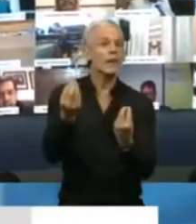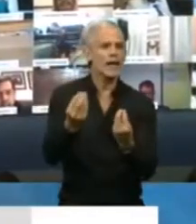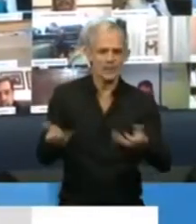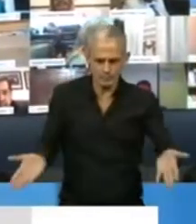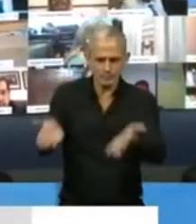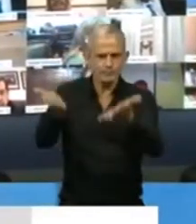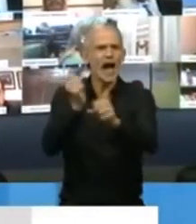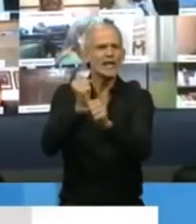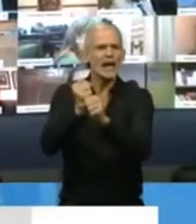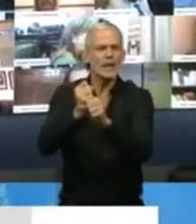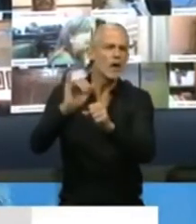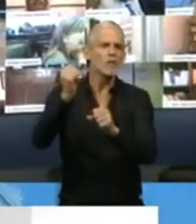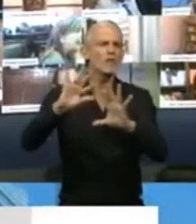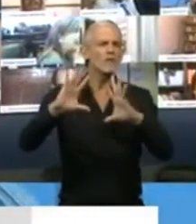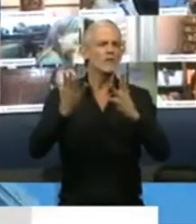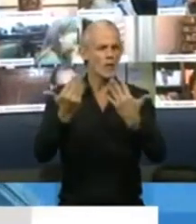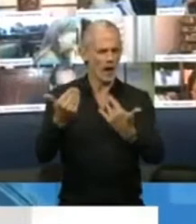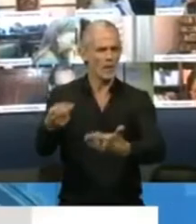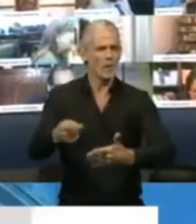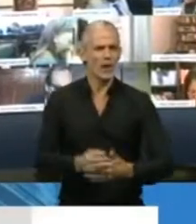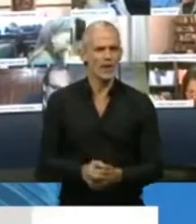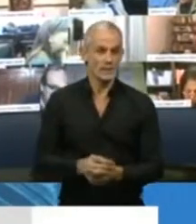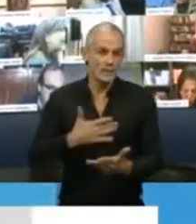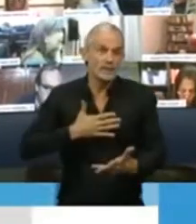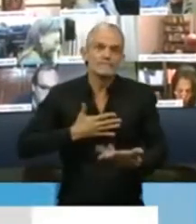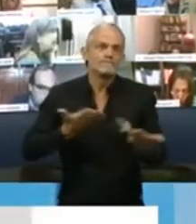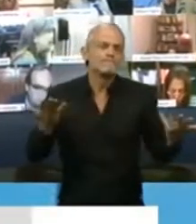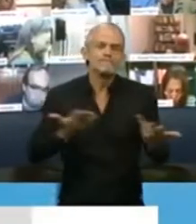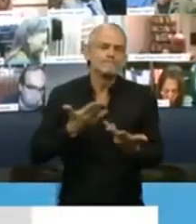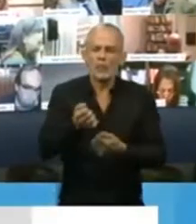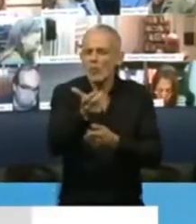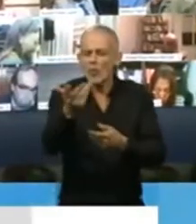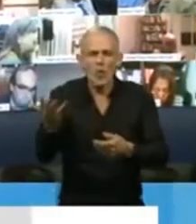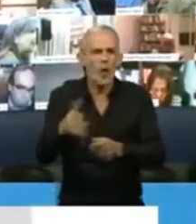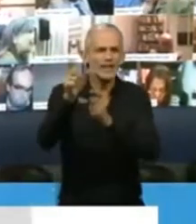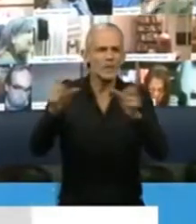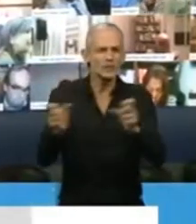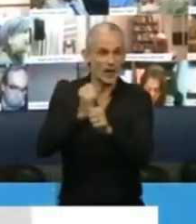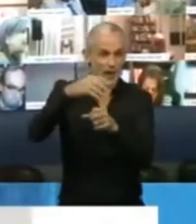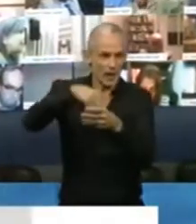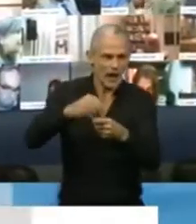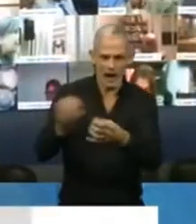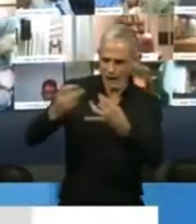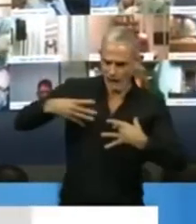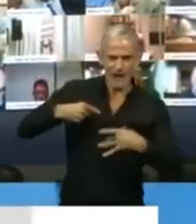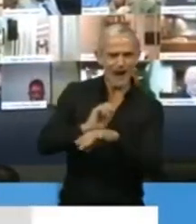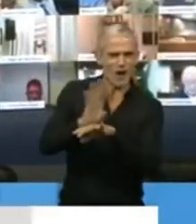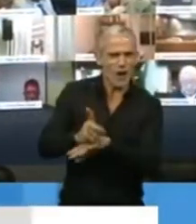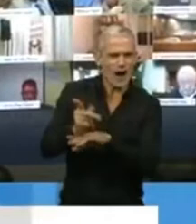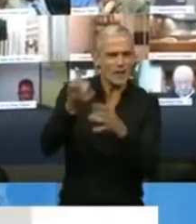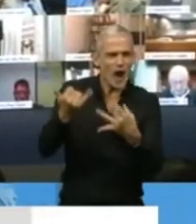en las mejores condiciones. Lamentablemente, la cifra del personal de salud contagiado por coronavirus